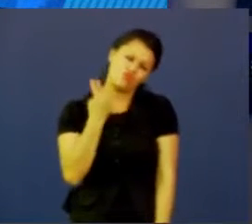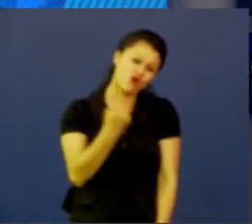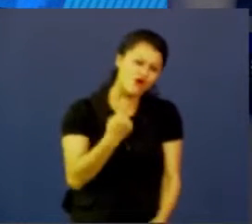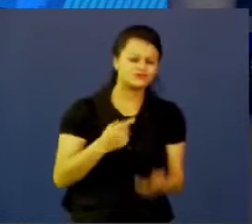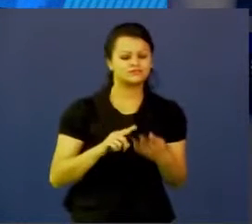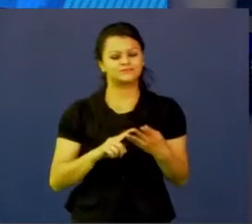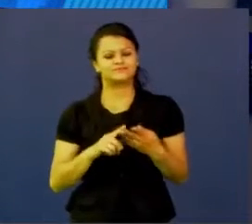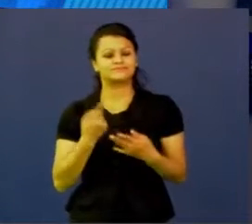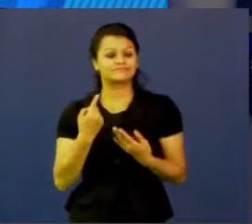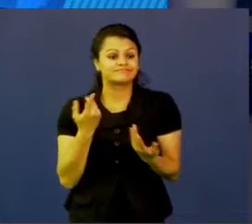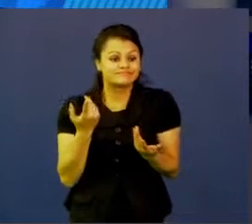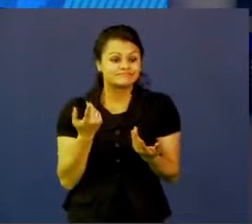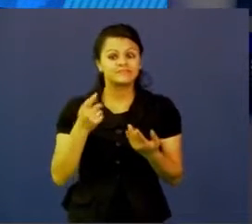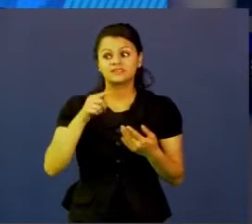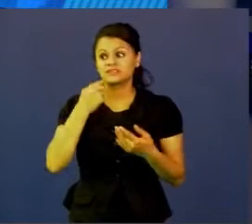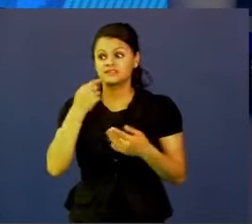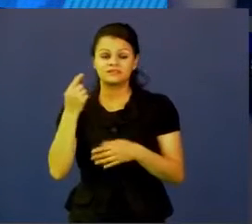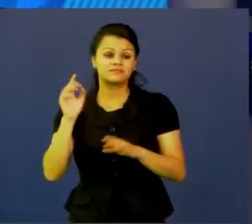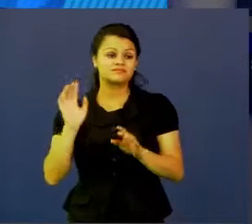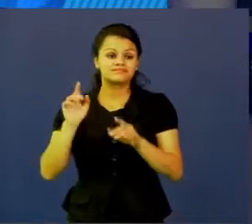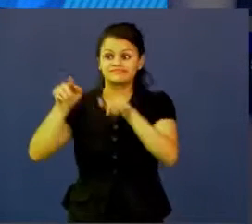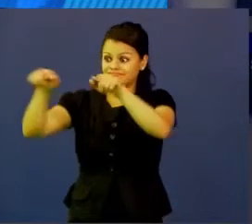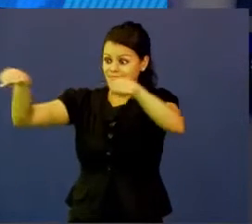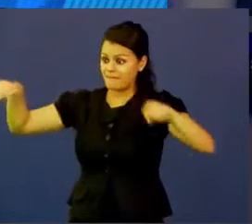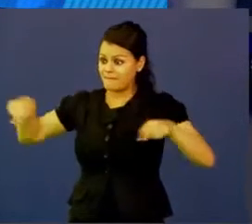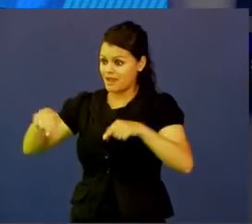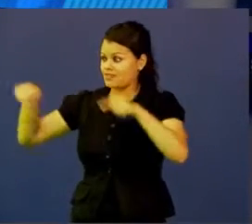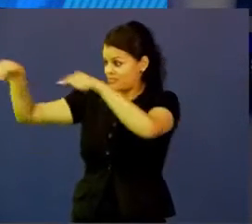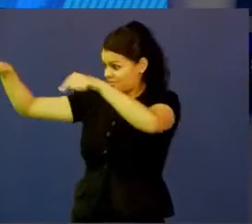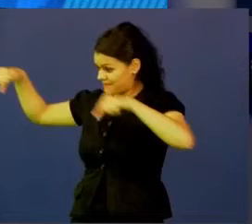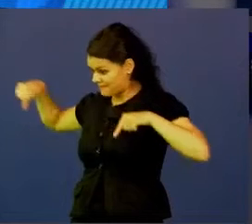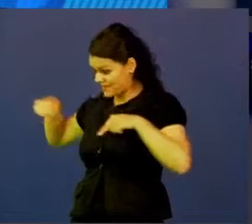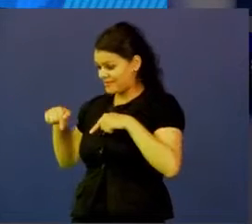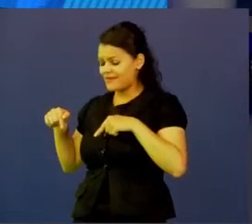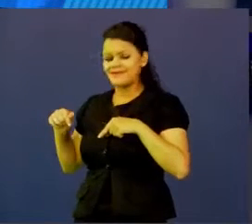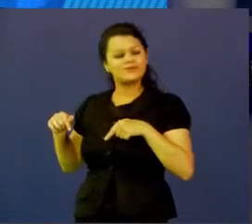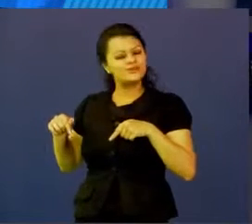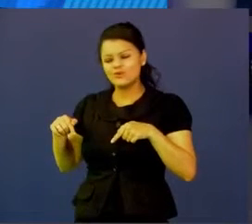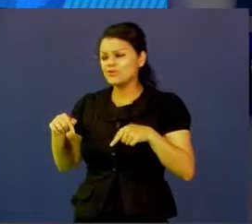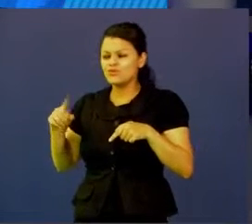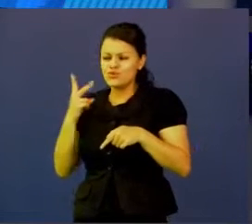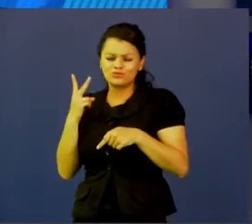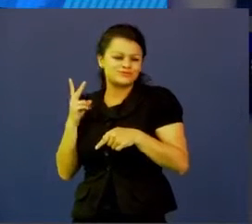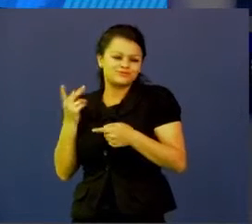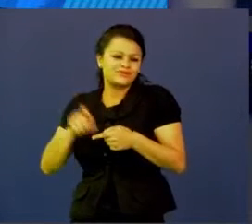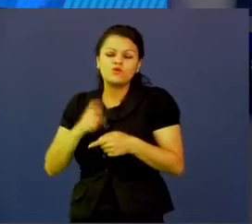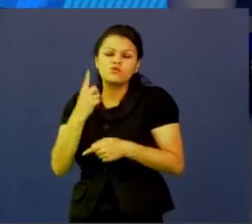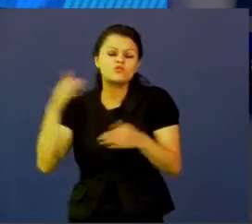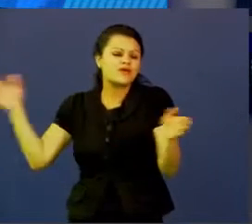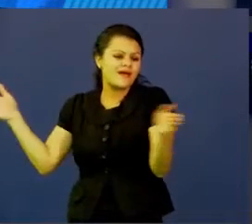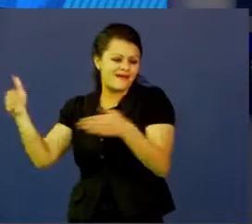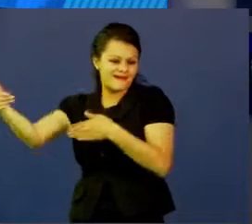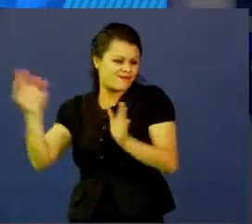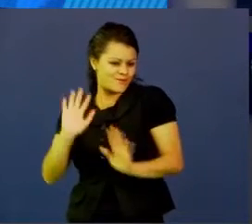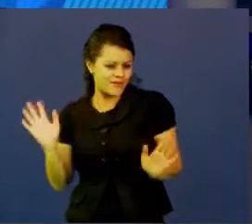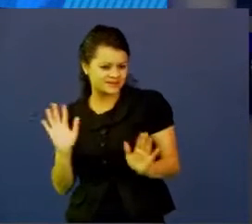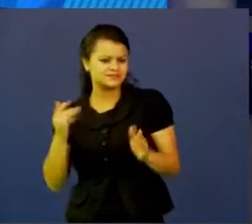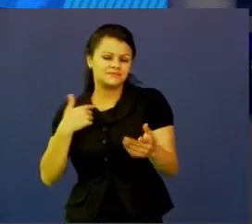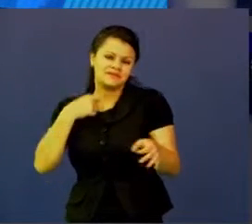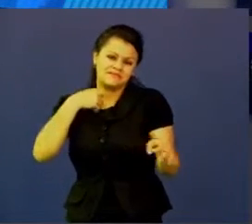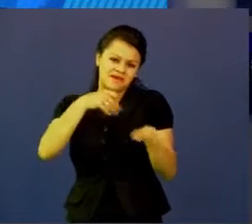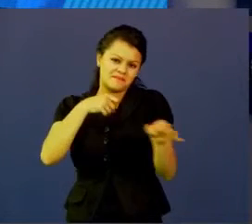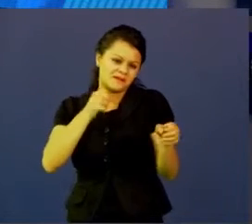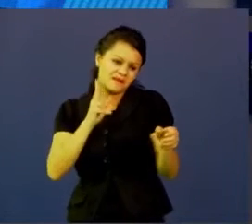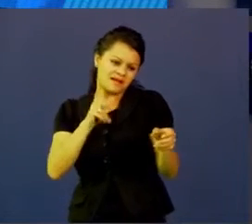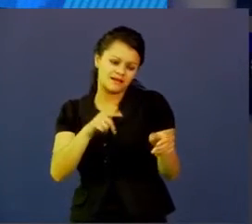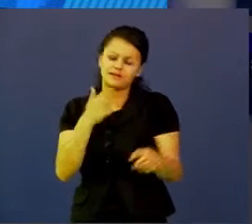hiciste de tres plantas, que quisiéramos una. Entonces empieza ese diálogo, y sobre esa información, él crea un segundo prototipo, que puede ser